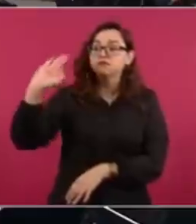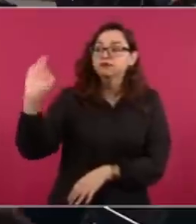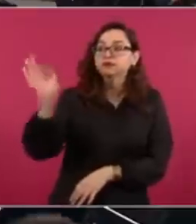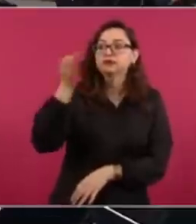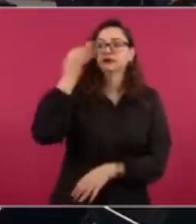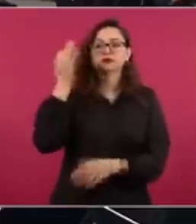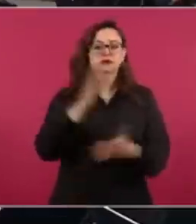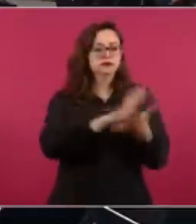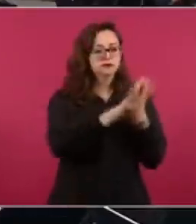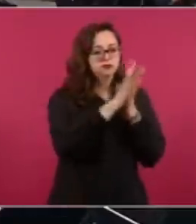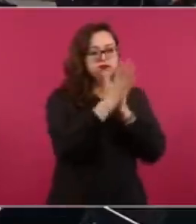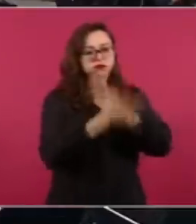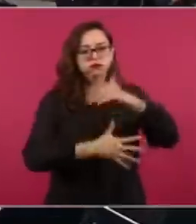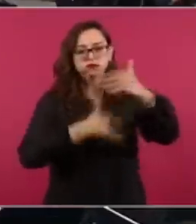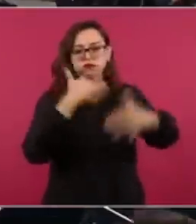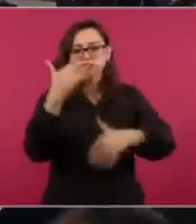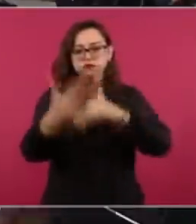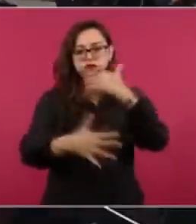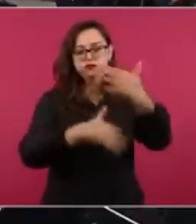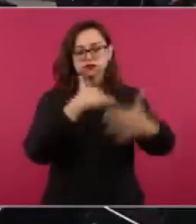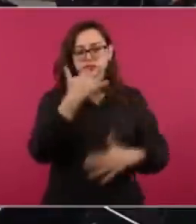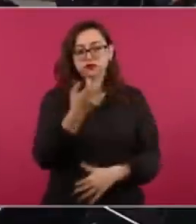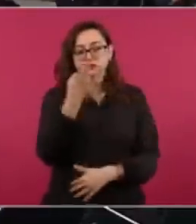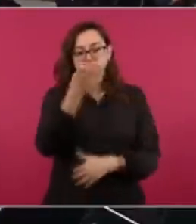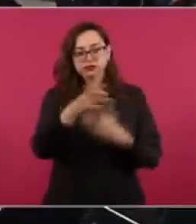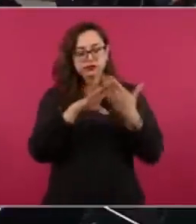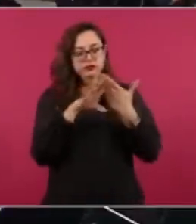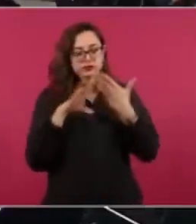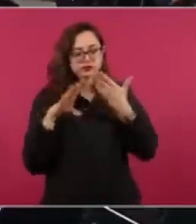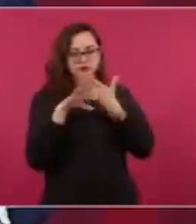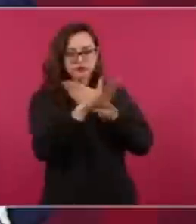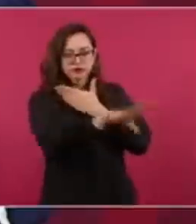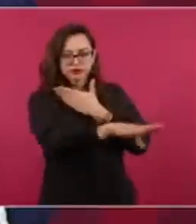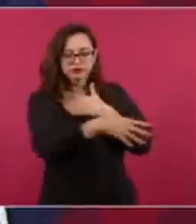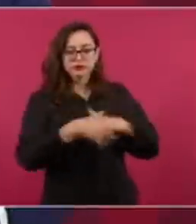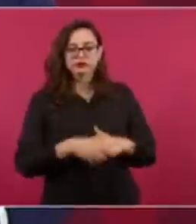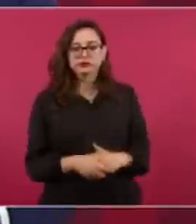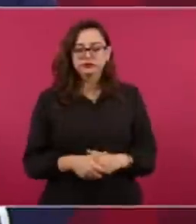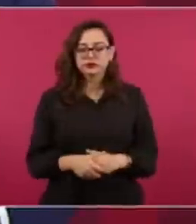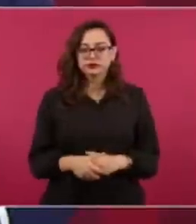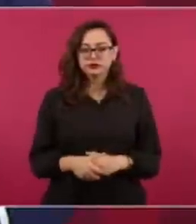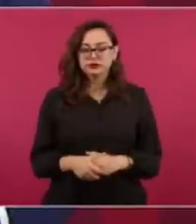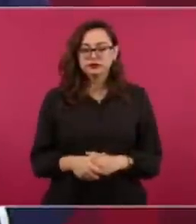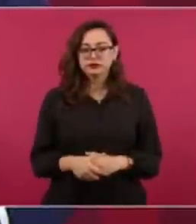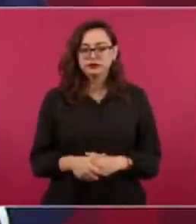Acaba de darse a conocer un documental,